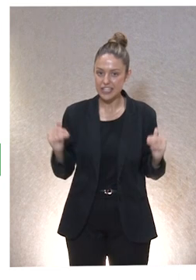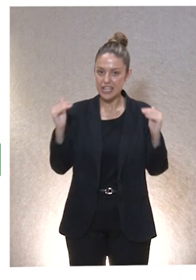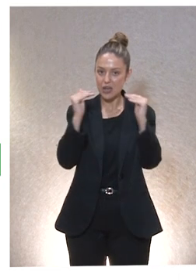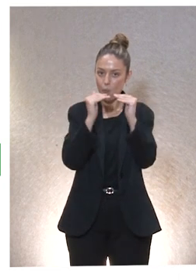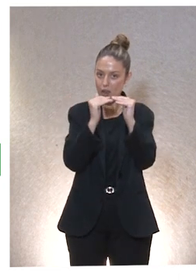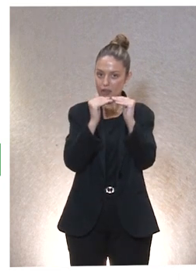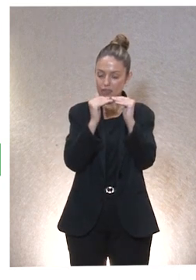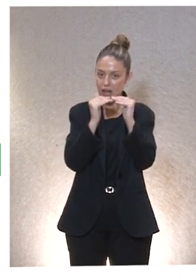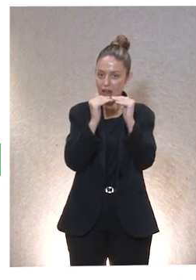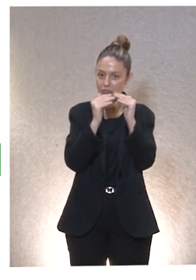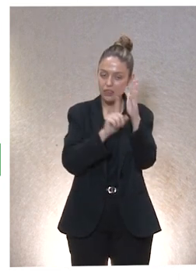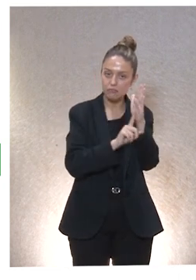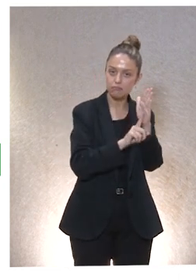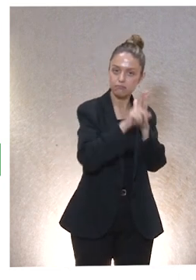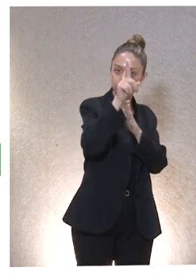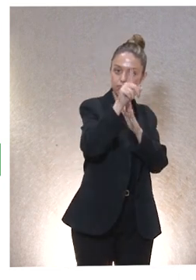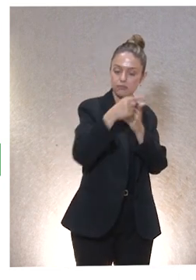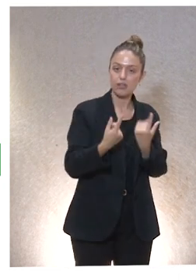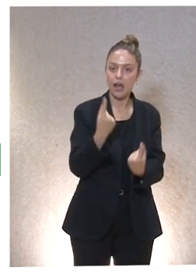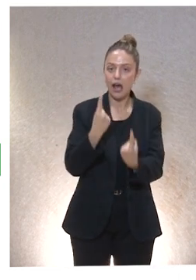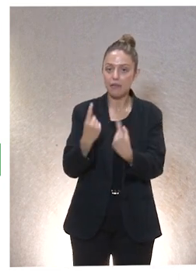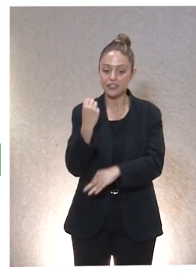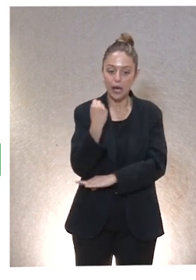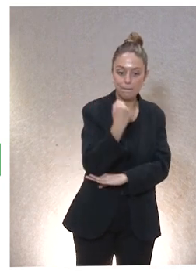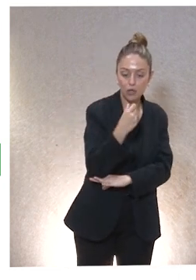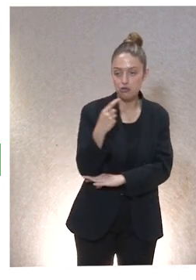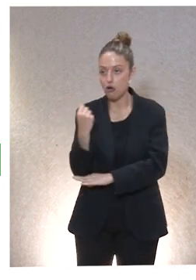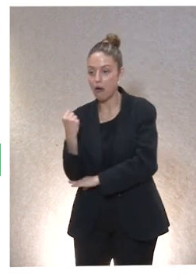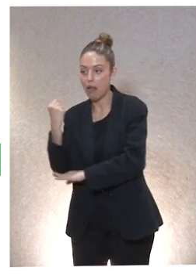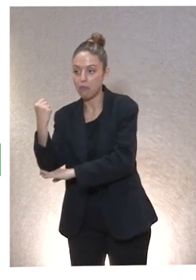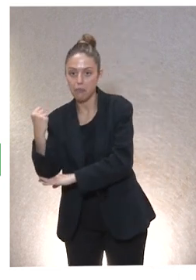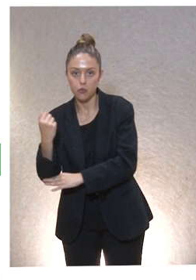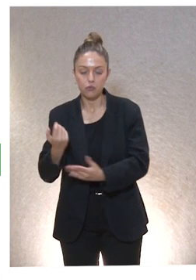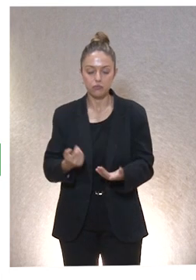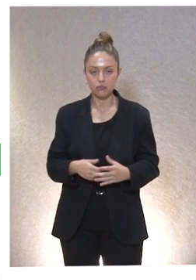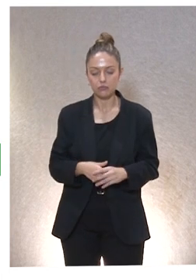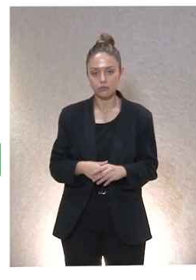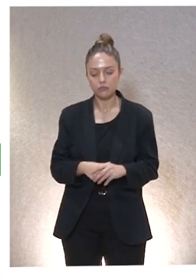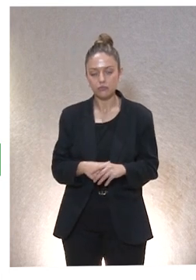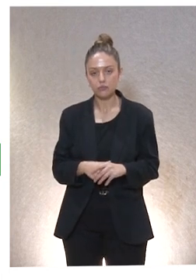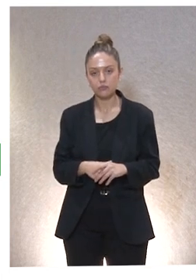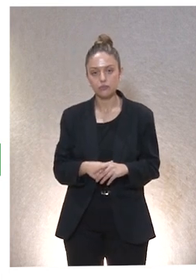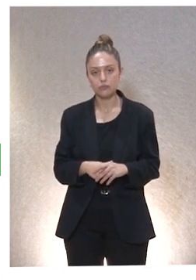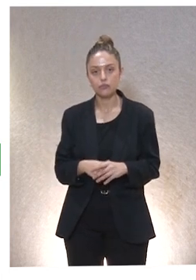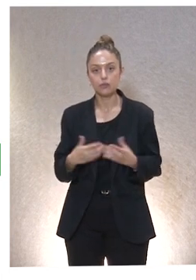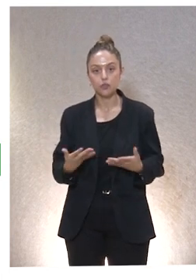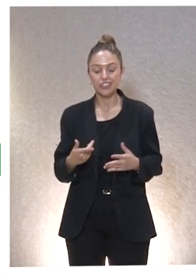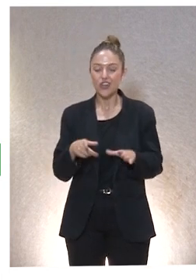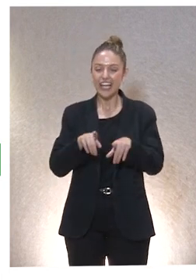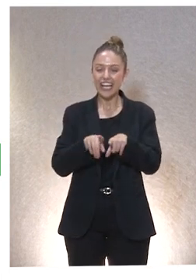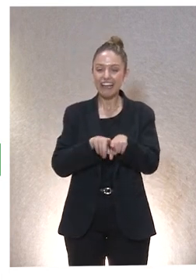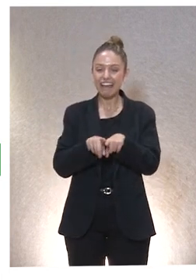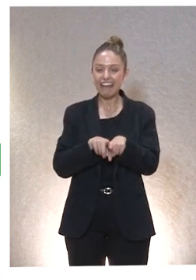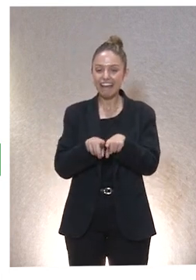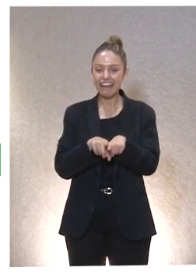Y en condiciones de igualdad significa que a veces unos tendrán unos apoyos, otros otros, etcétera. Bueno, pues es una crítica